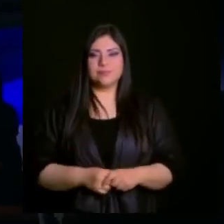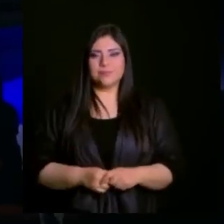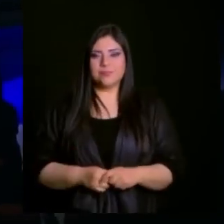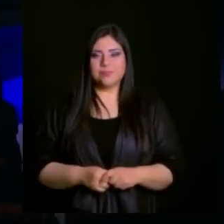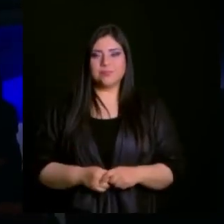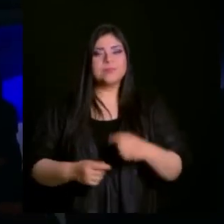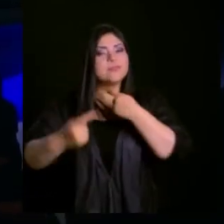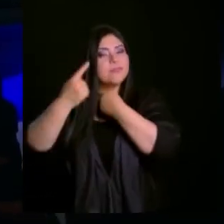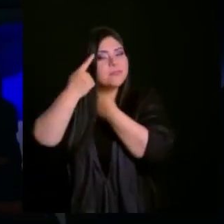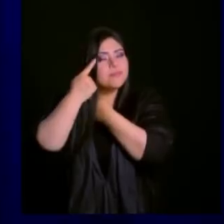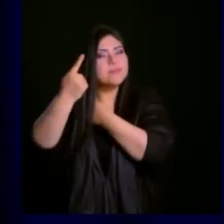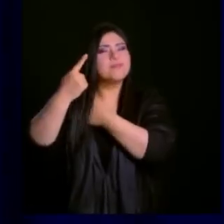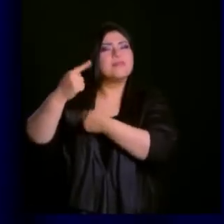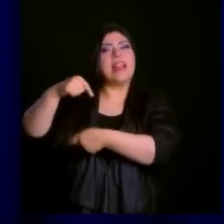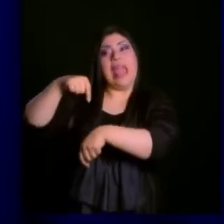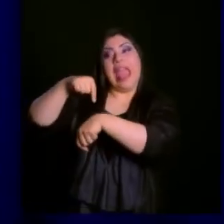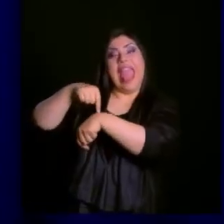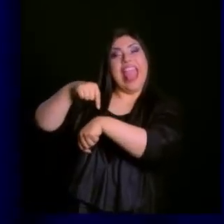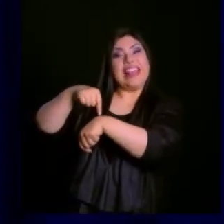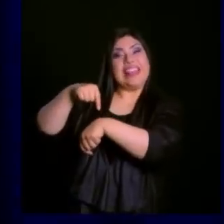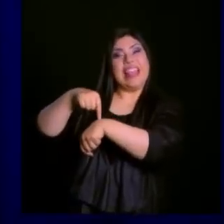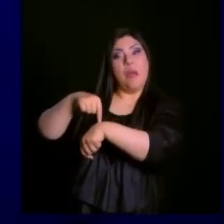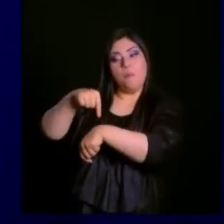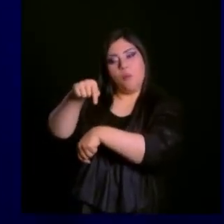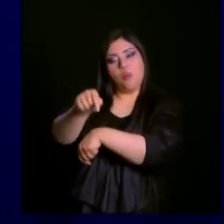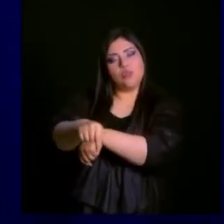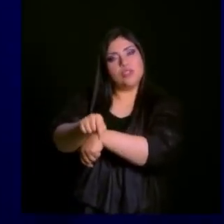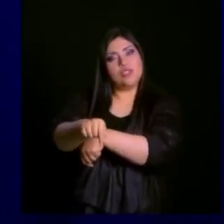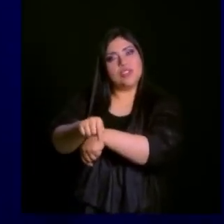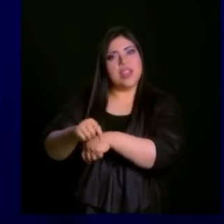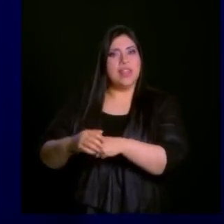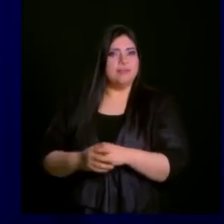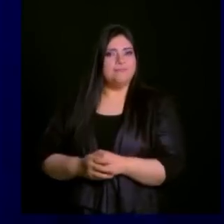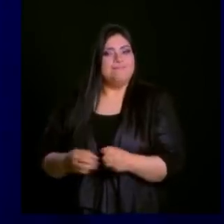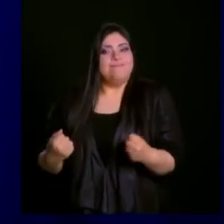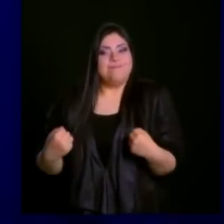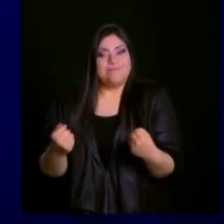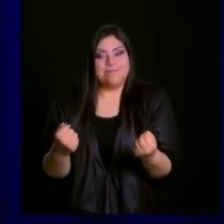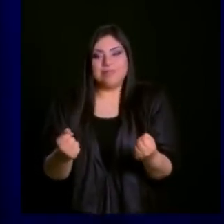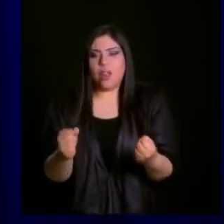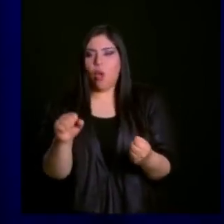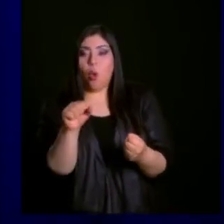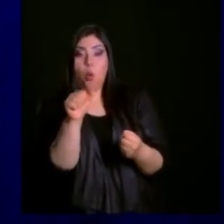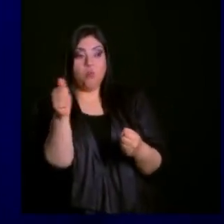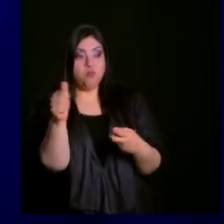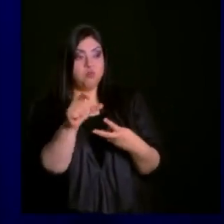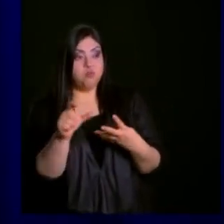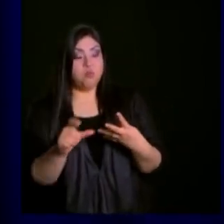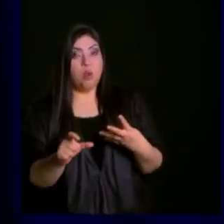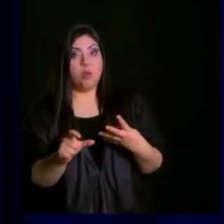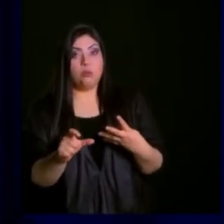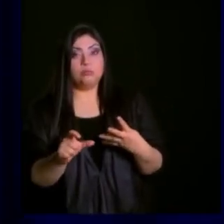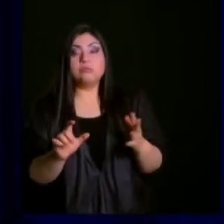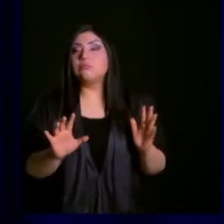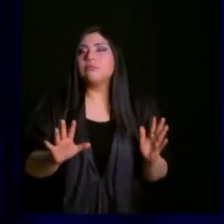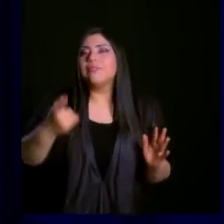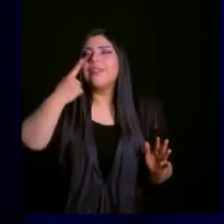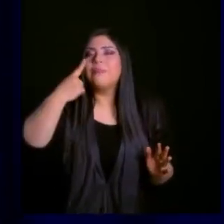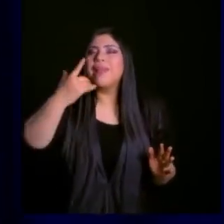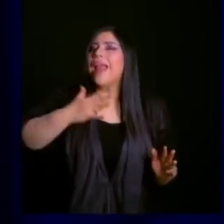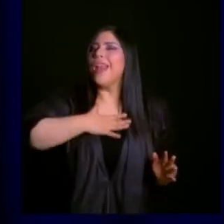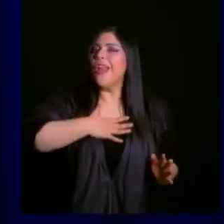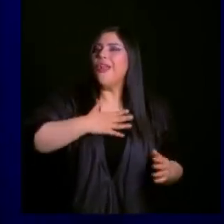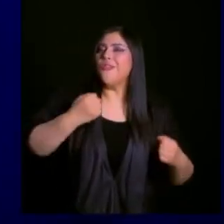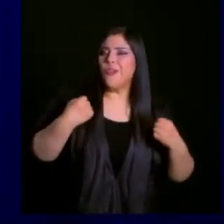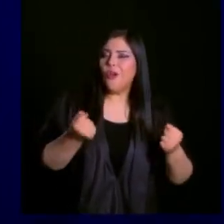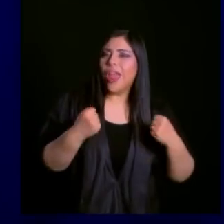No solo llegó el tiempo de hacer algo, algo más, otra cosa, sino que lo que hagamos, lo